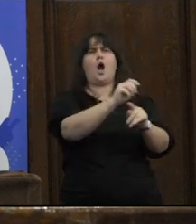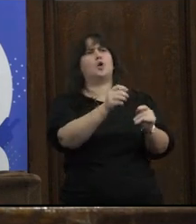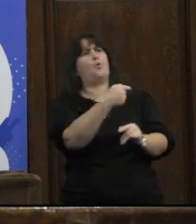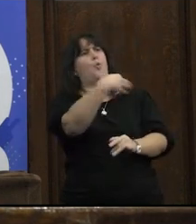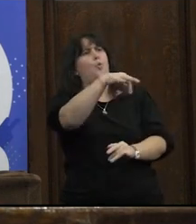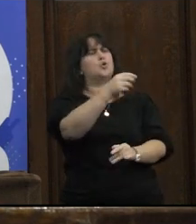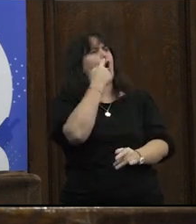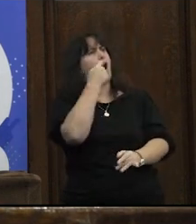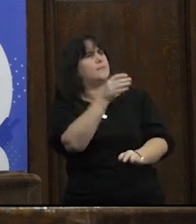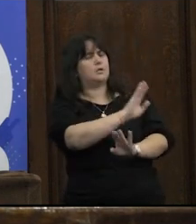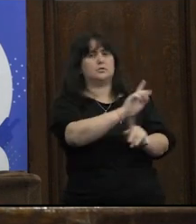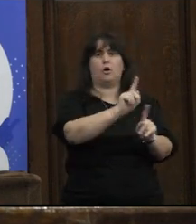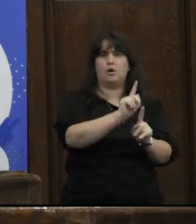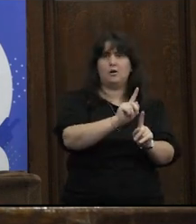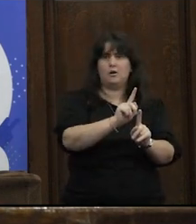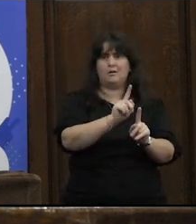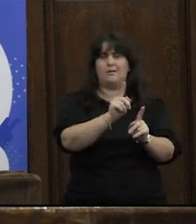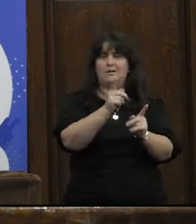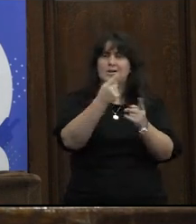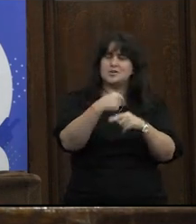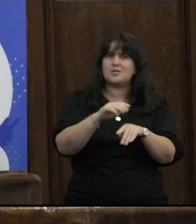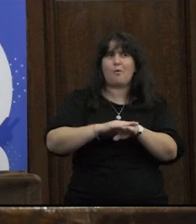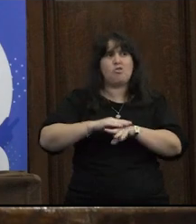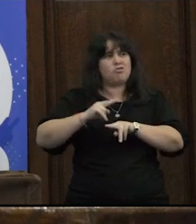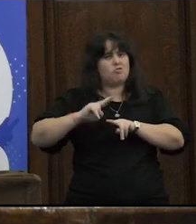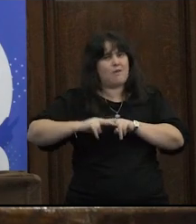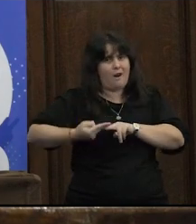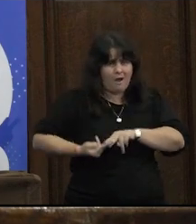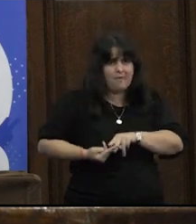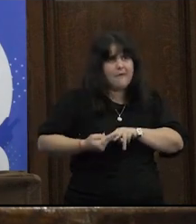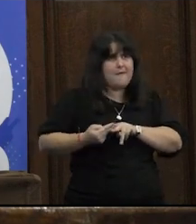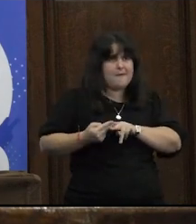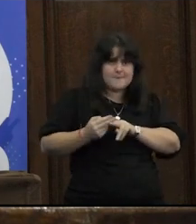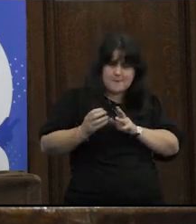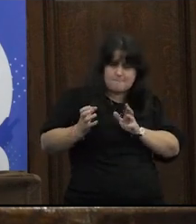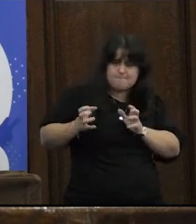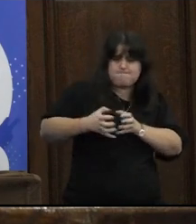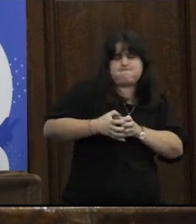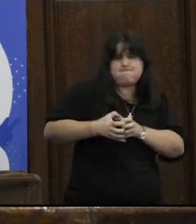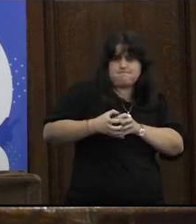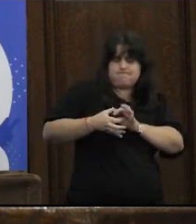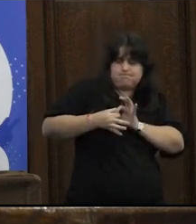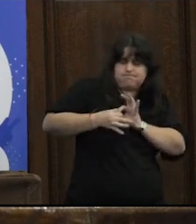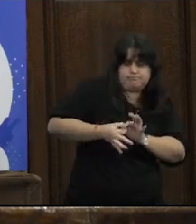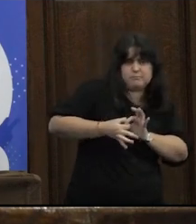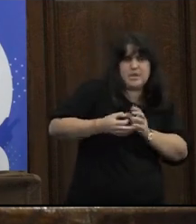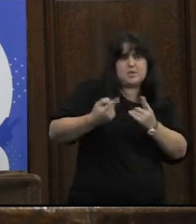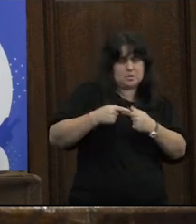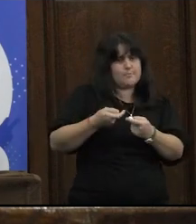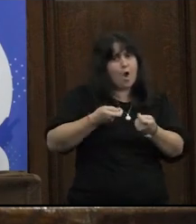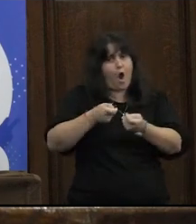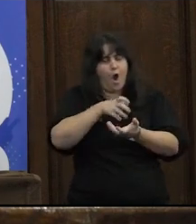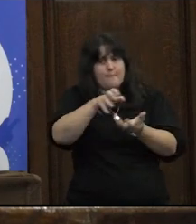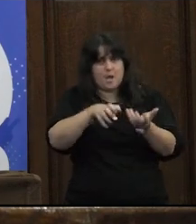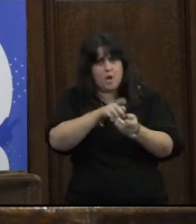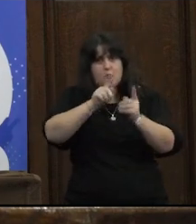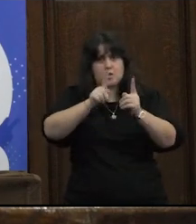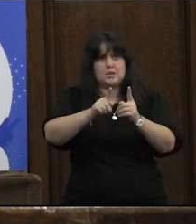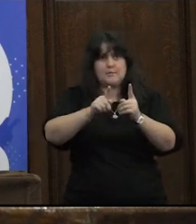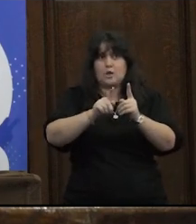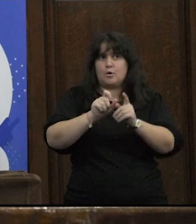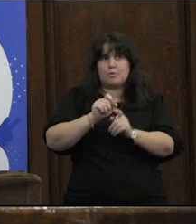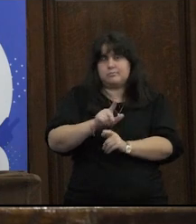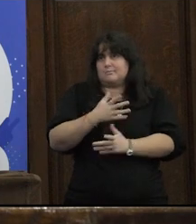relación monogámica entonces se vuelven a generar ciertos corsets que plantean tensiones complejas con